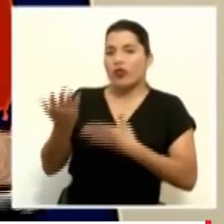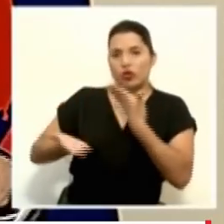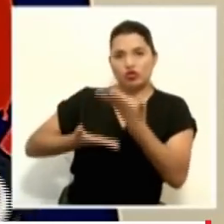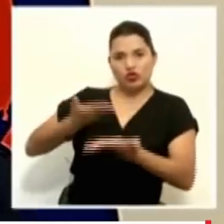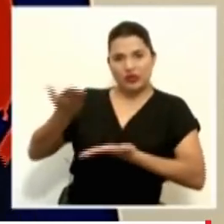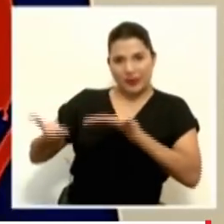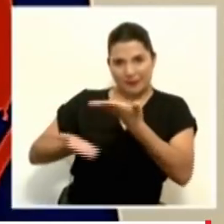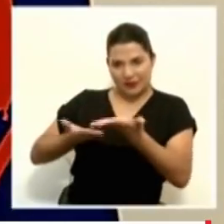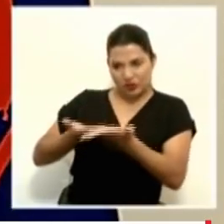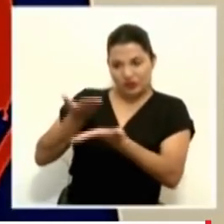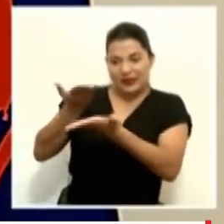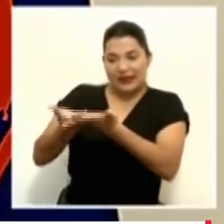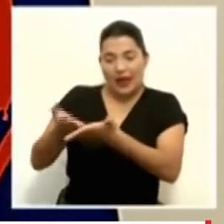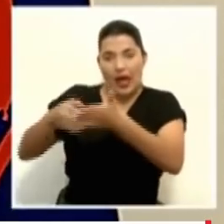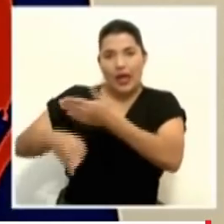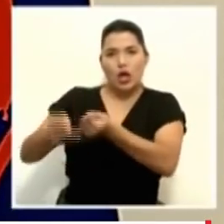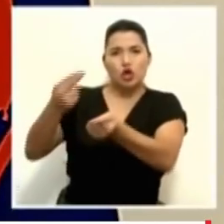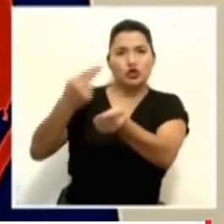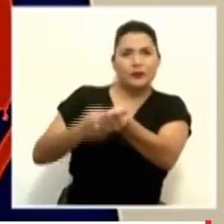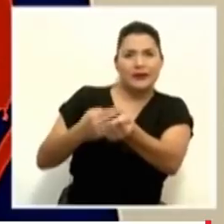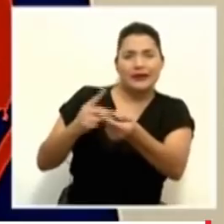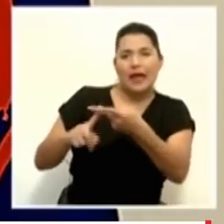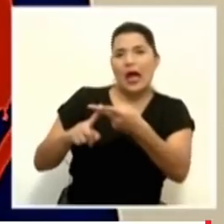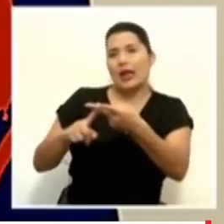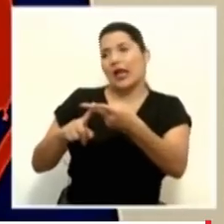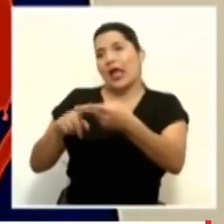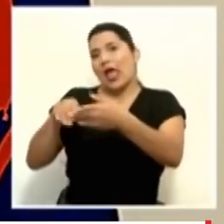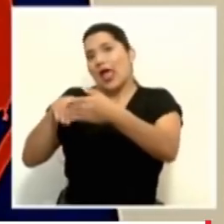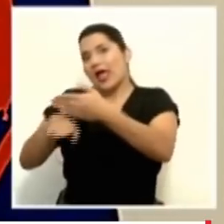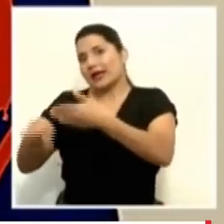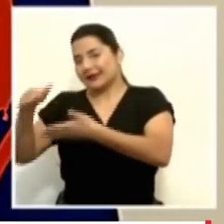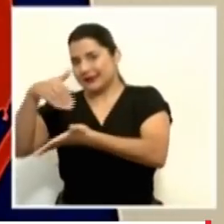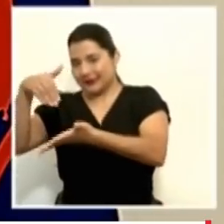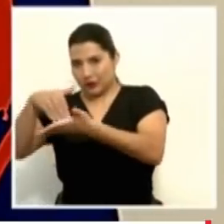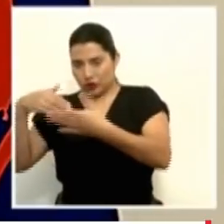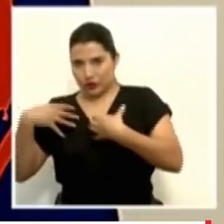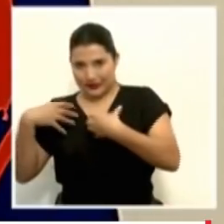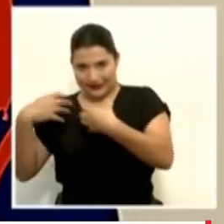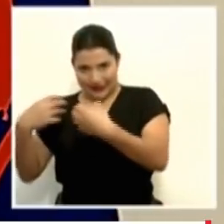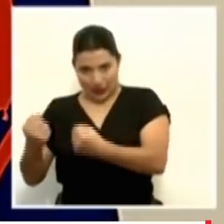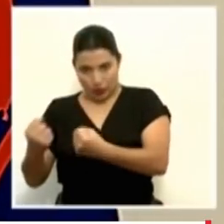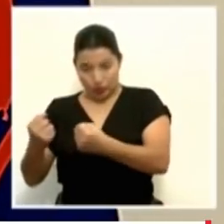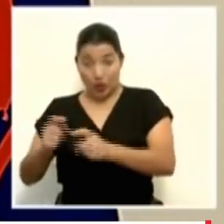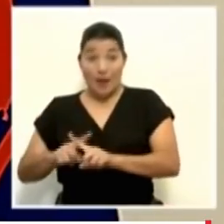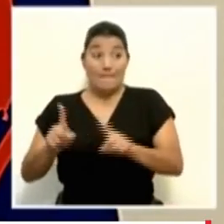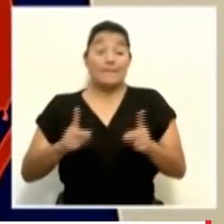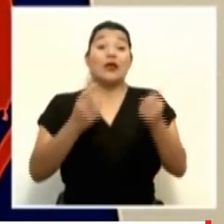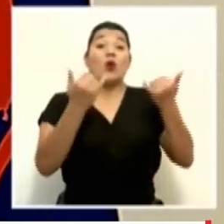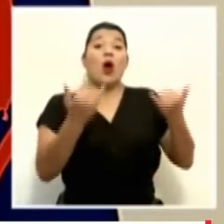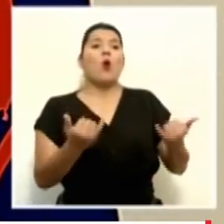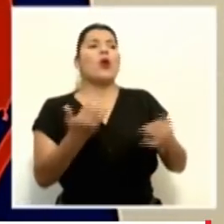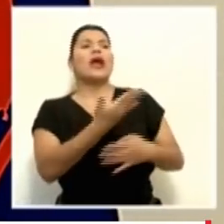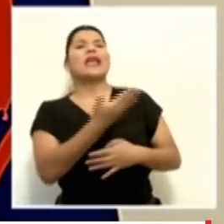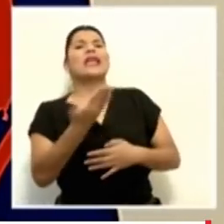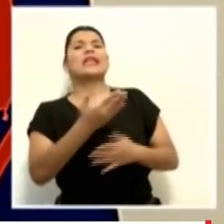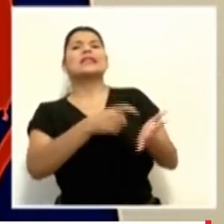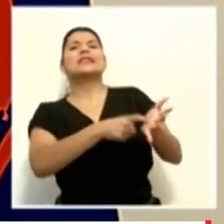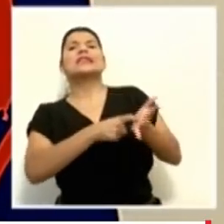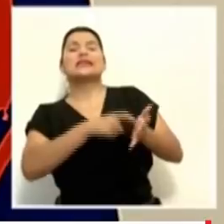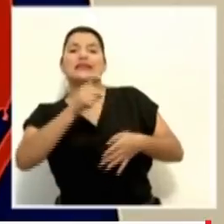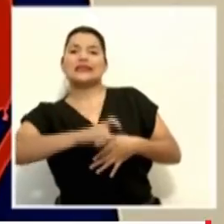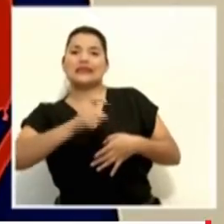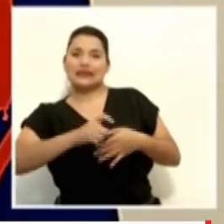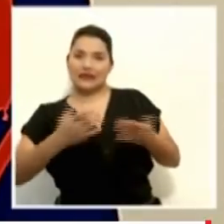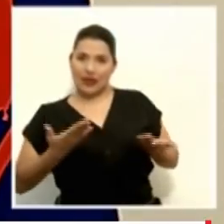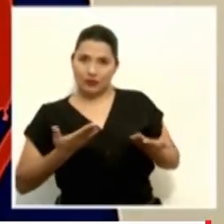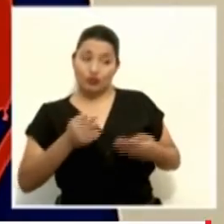servicios de salud para atender la pandemia. Pero al lado de la demanda ahí es donde entramos todos. Es donde tenemos que